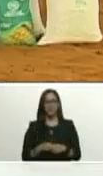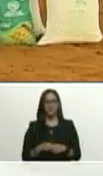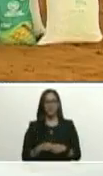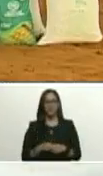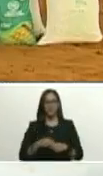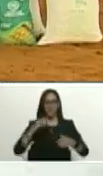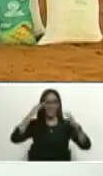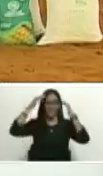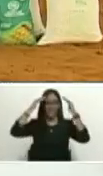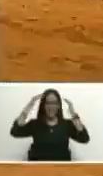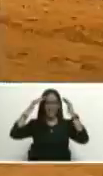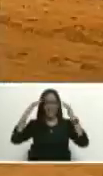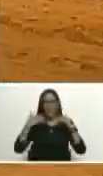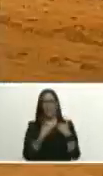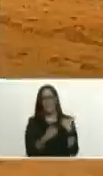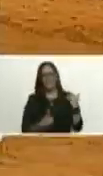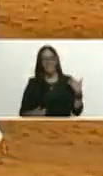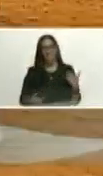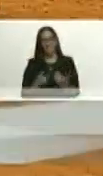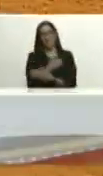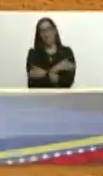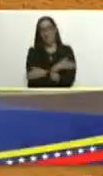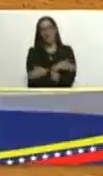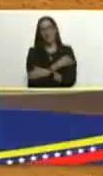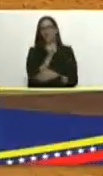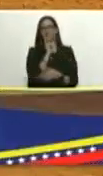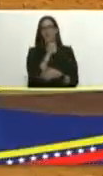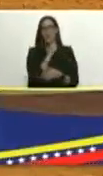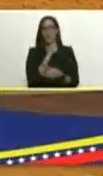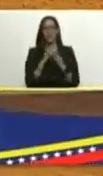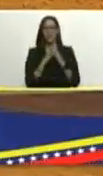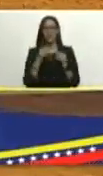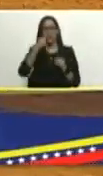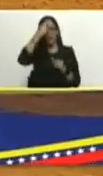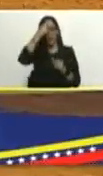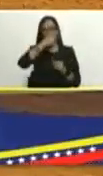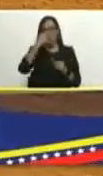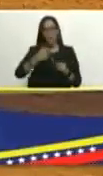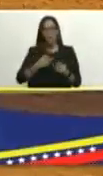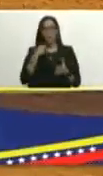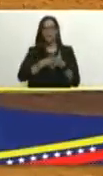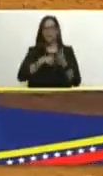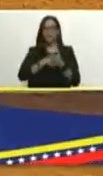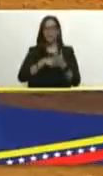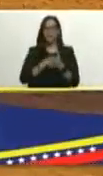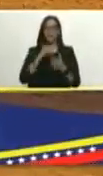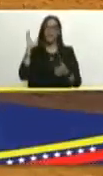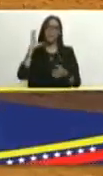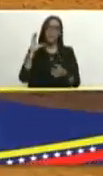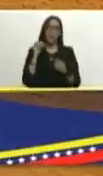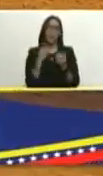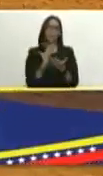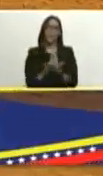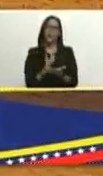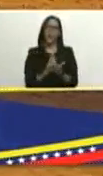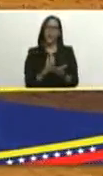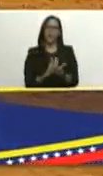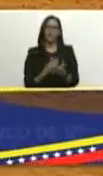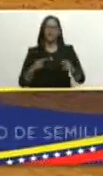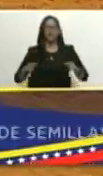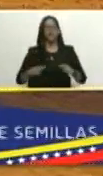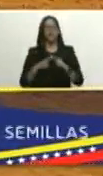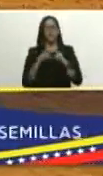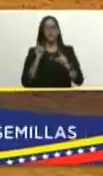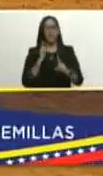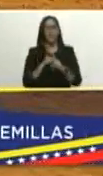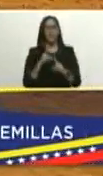Saludos presidente un gran abrazo en nombre de todo el pueblo aguerrido y combativo del estado Monagas aquí nos encontramos desde la